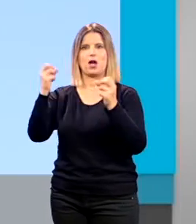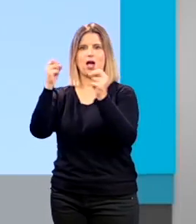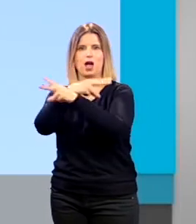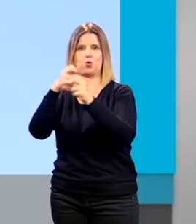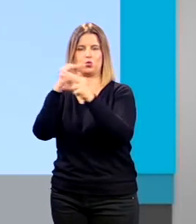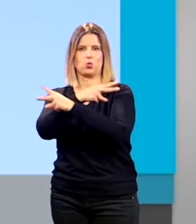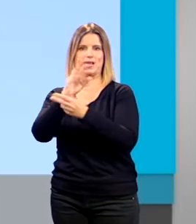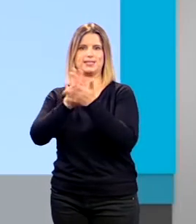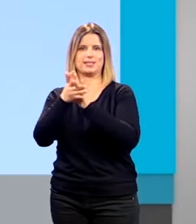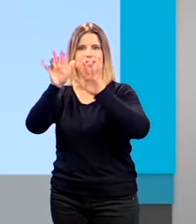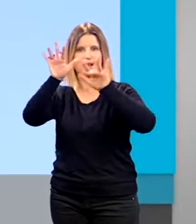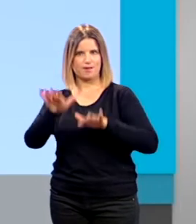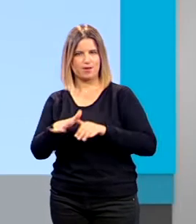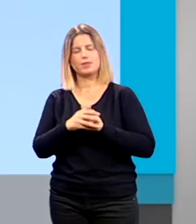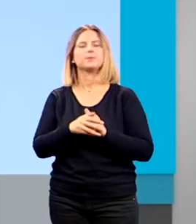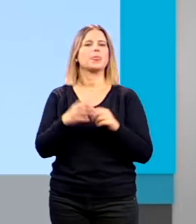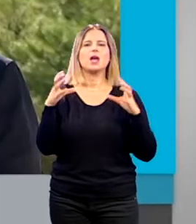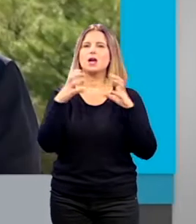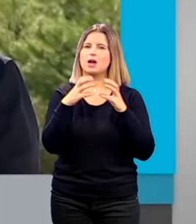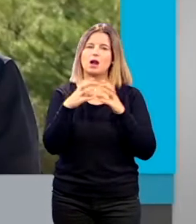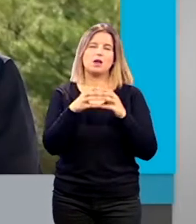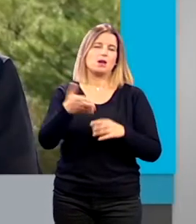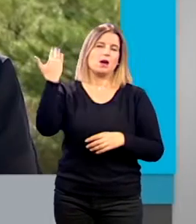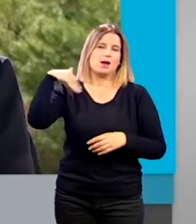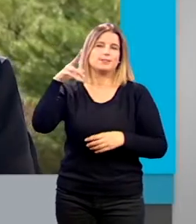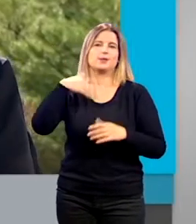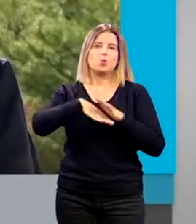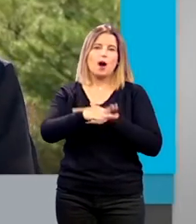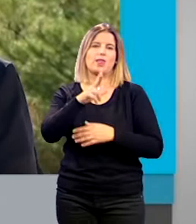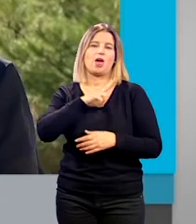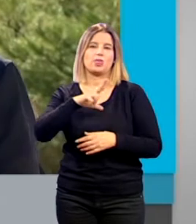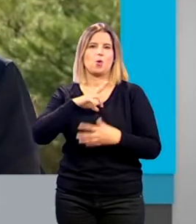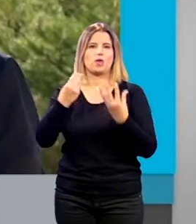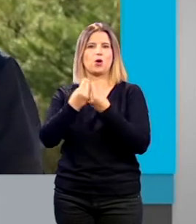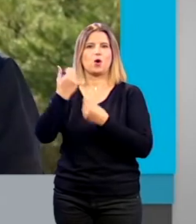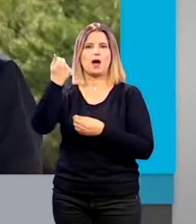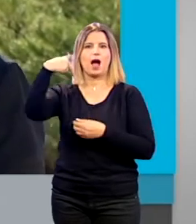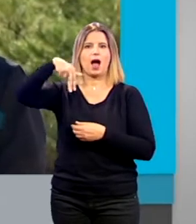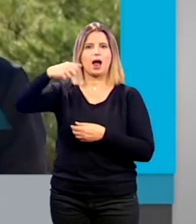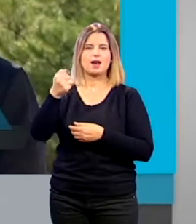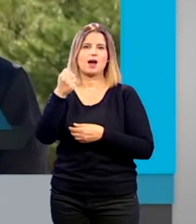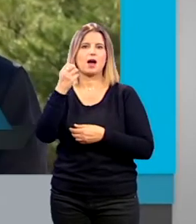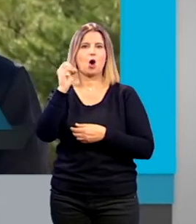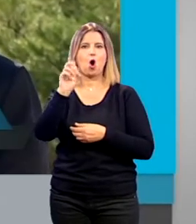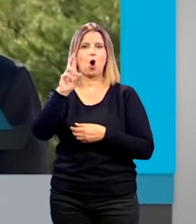costa tropical granada salda una deuda con ana orante o al menos